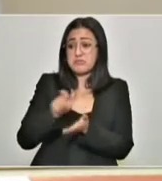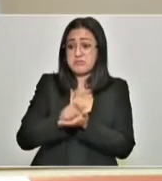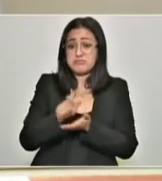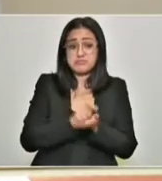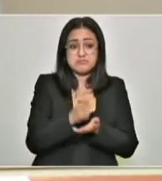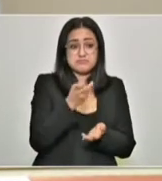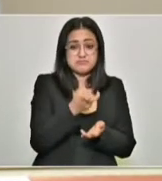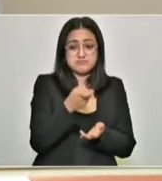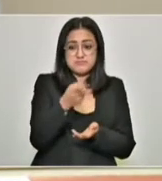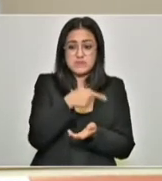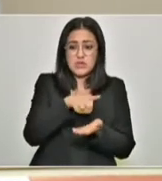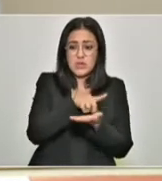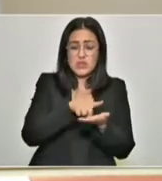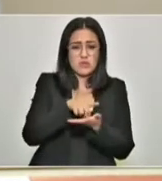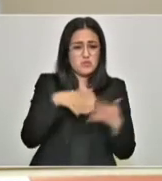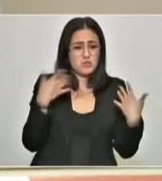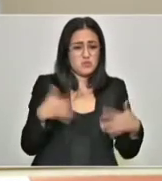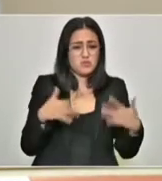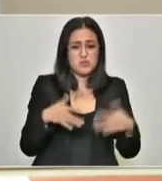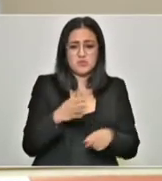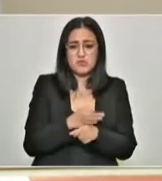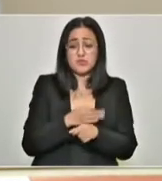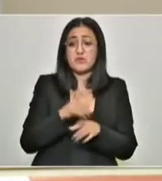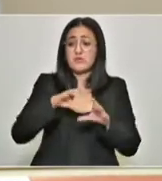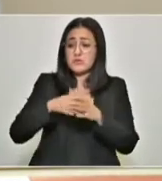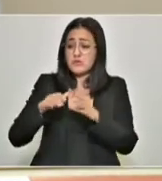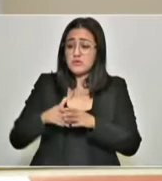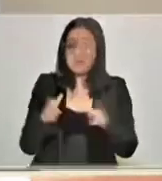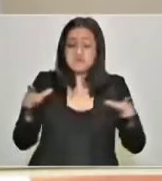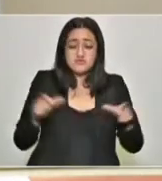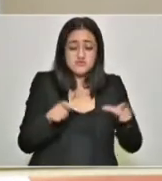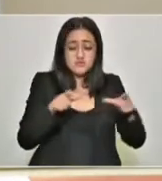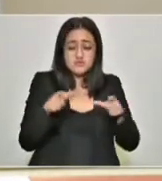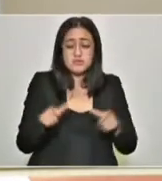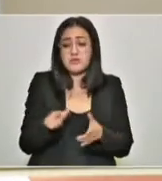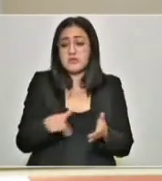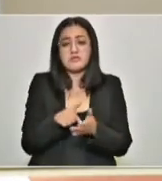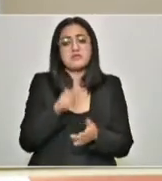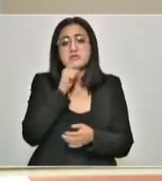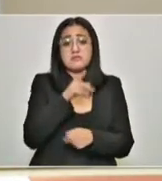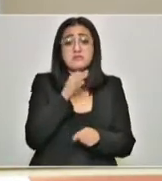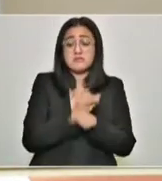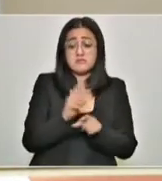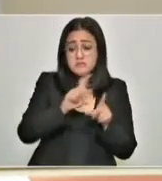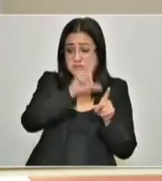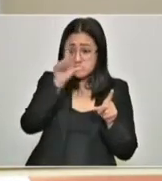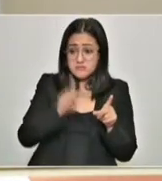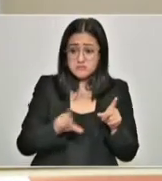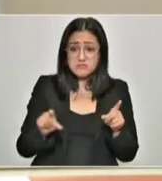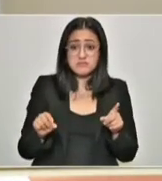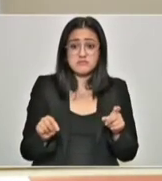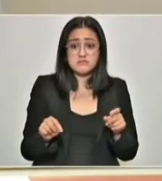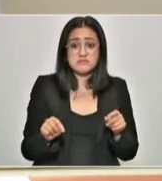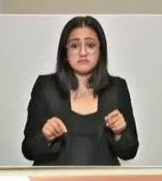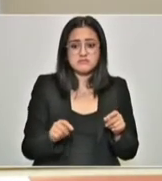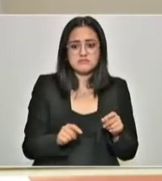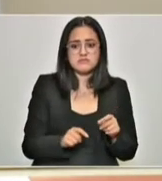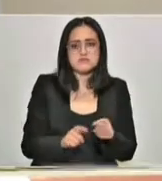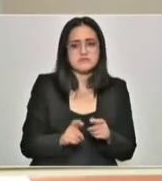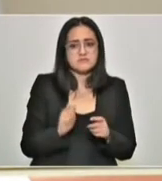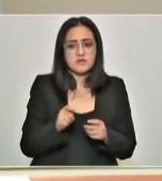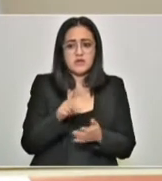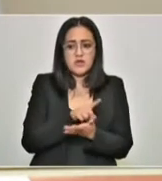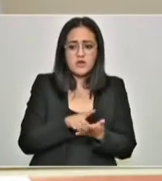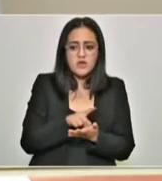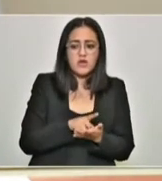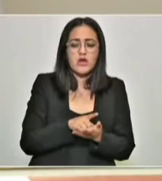comunidades más pequeñas. Ya no estamos en la condición de ser un país en el que la